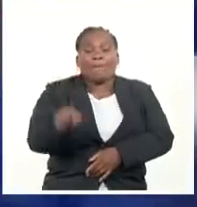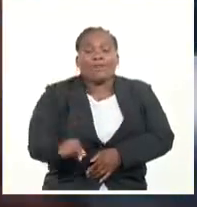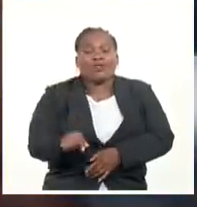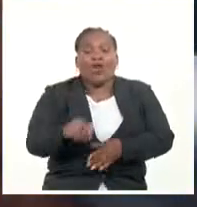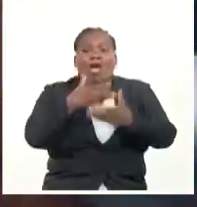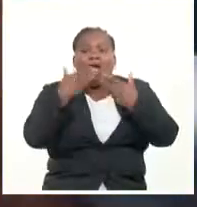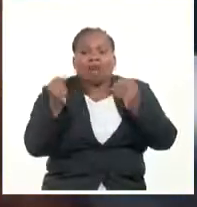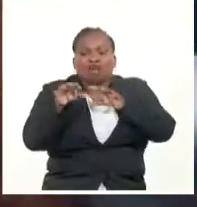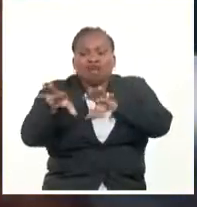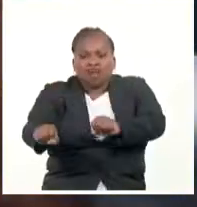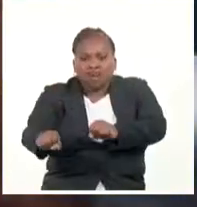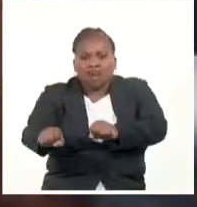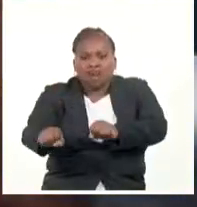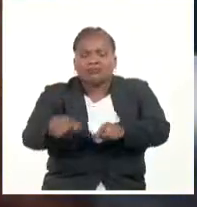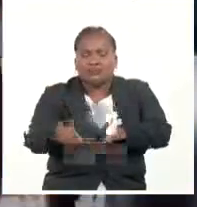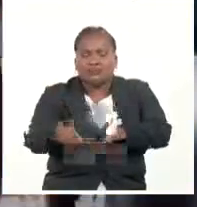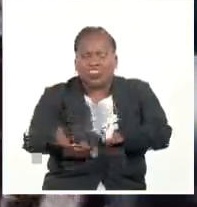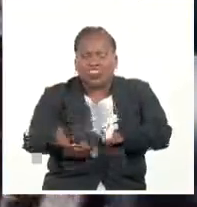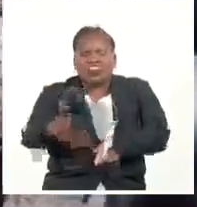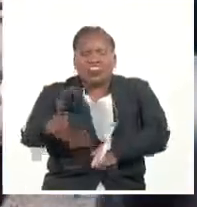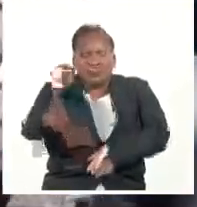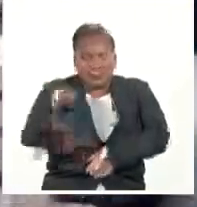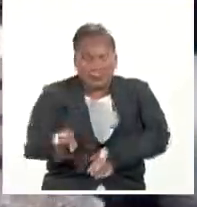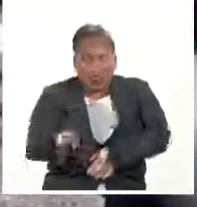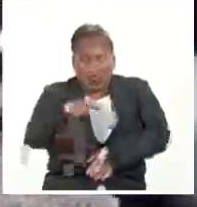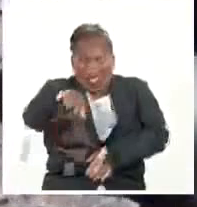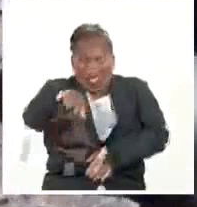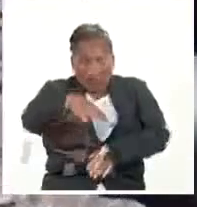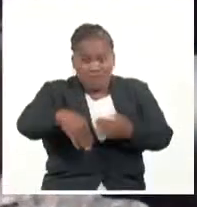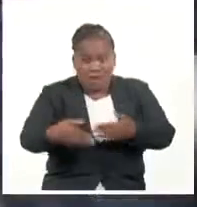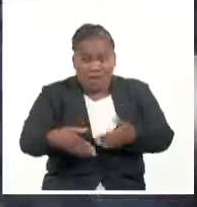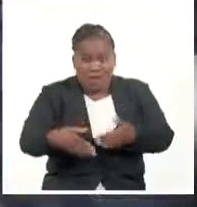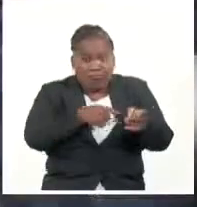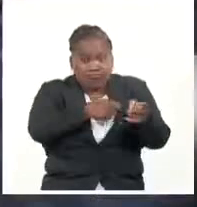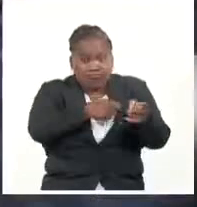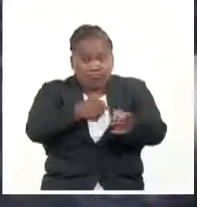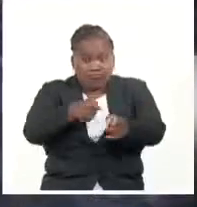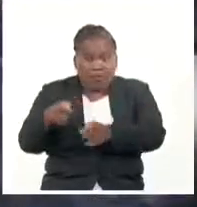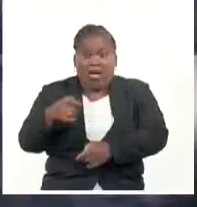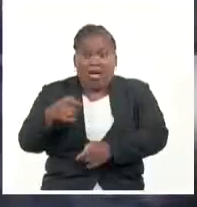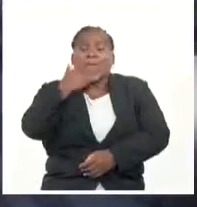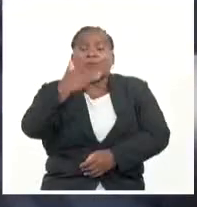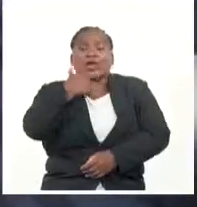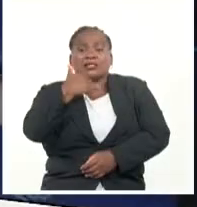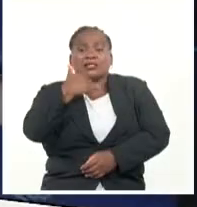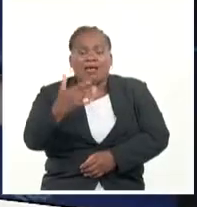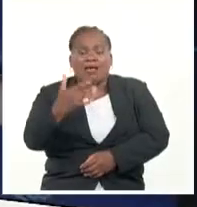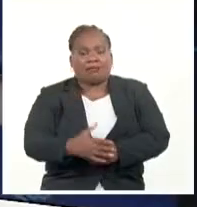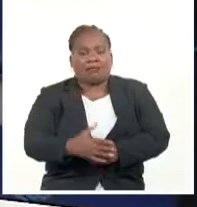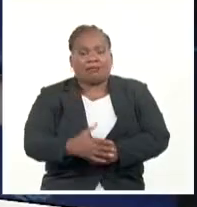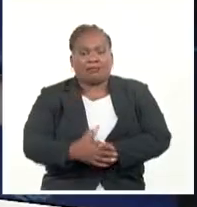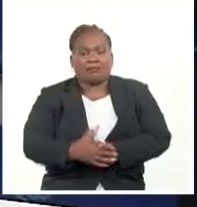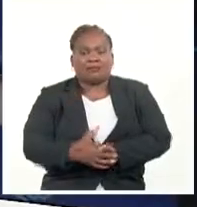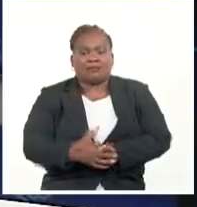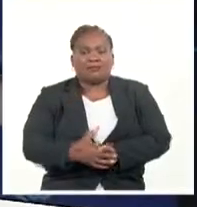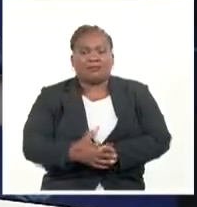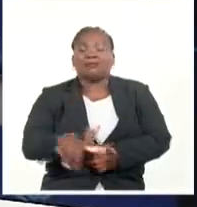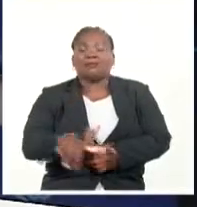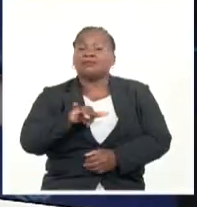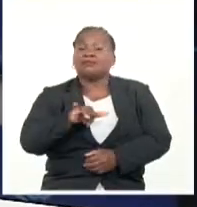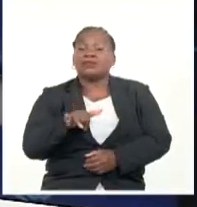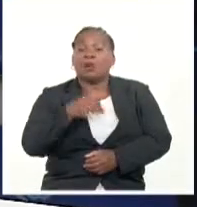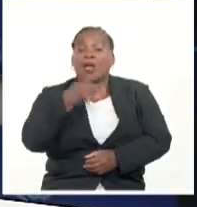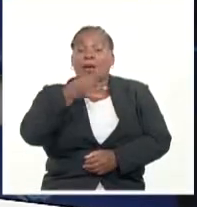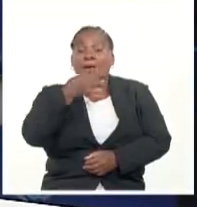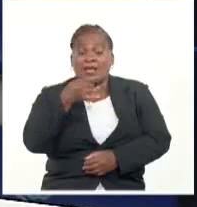policial de casi una decena de presuntos pandilleros abatidos por las fuerzas de seguridad. También se informa de un